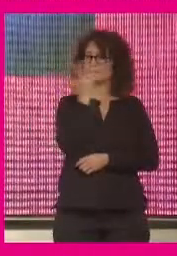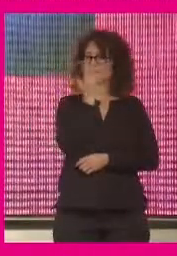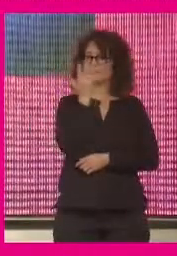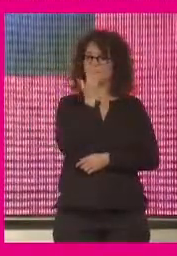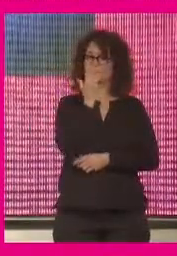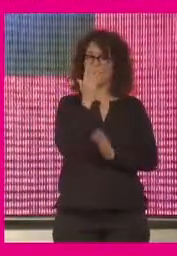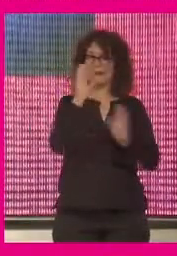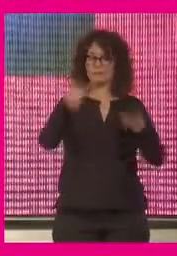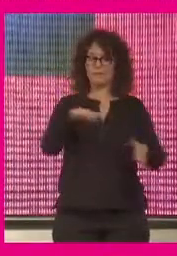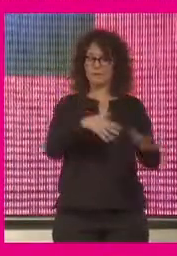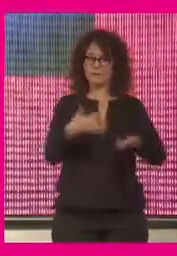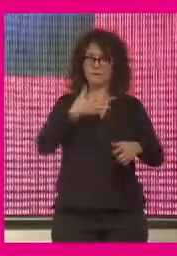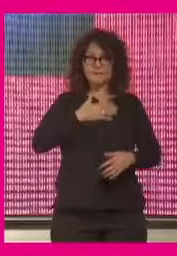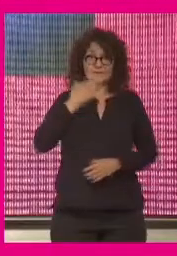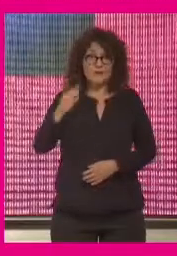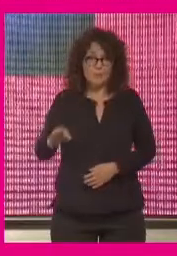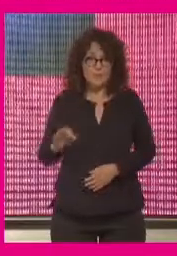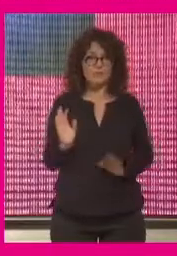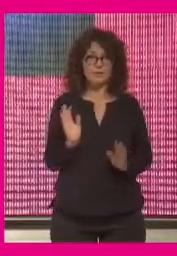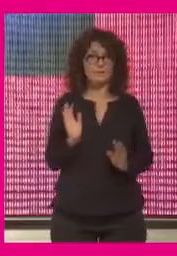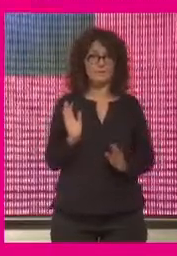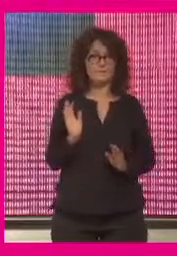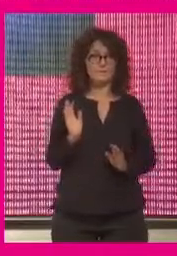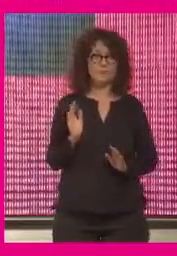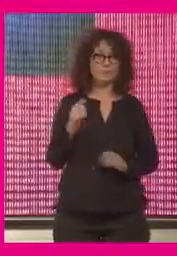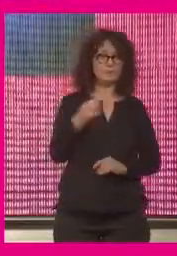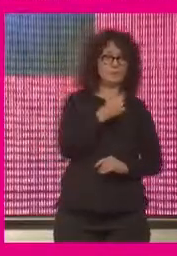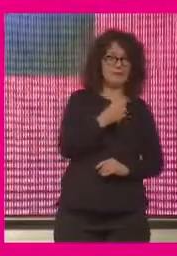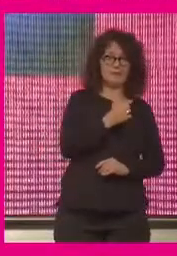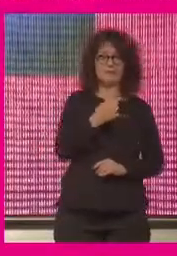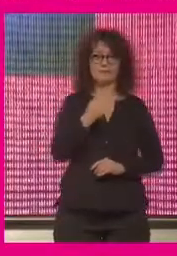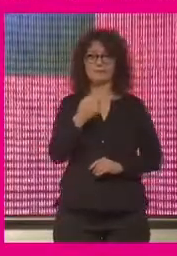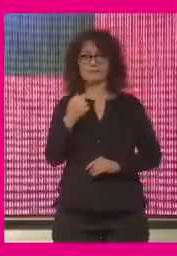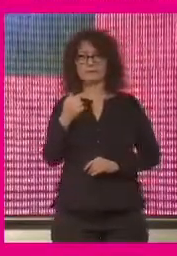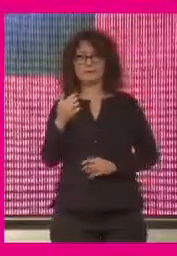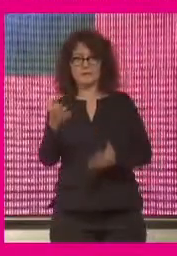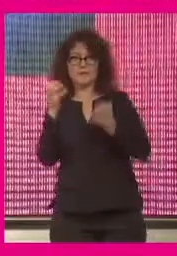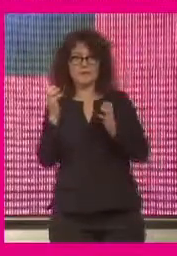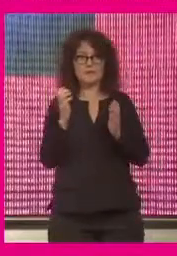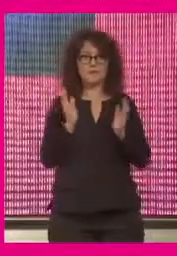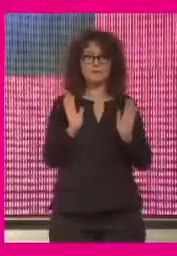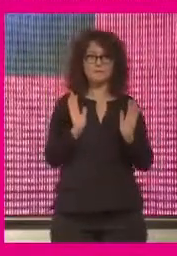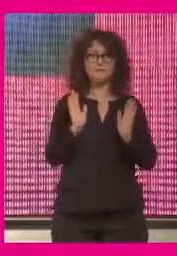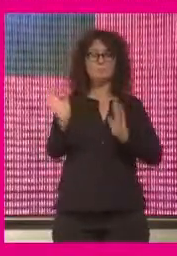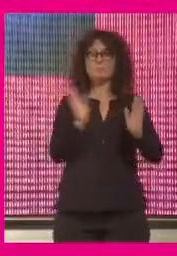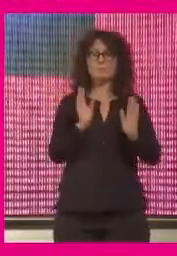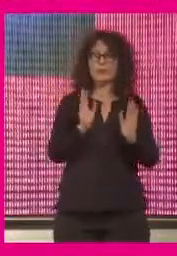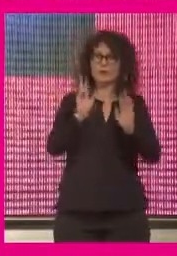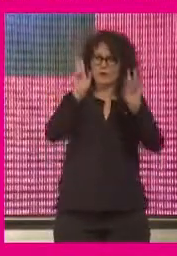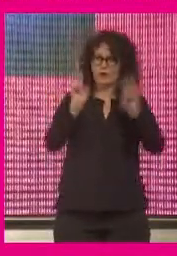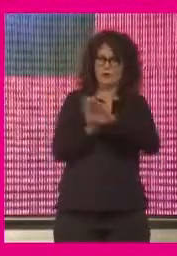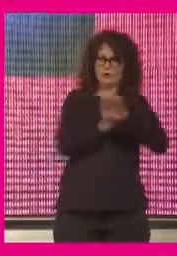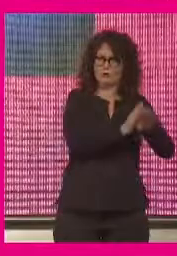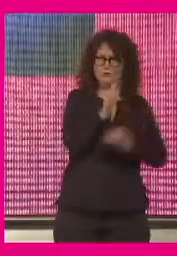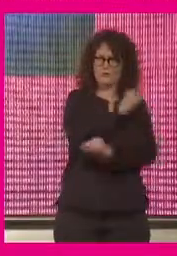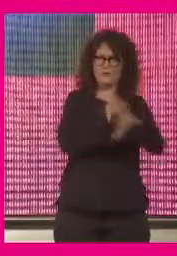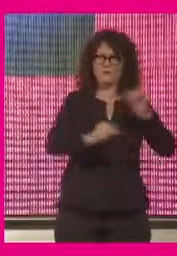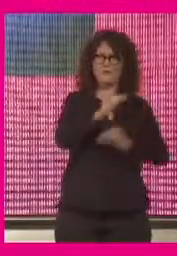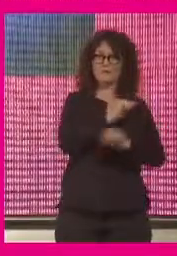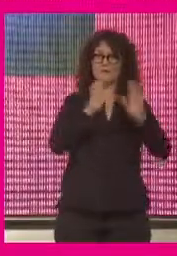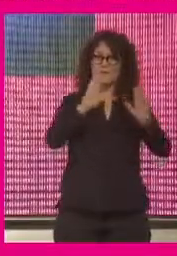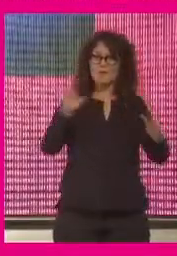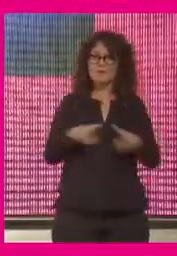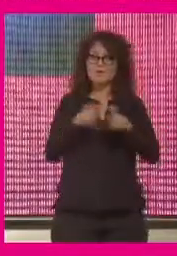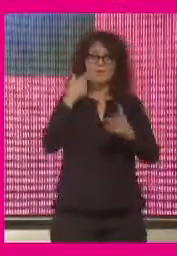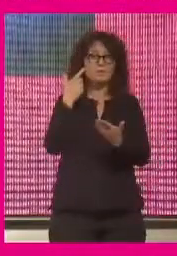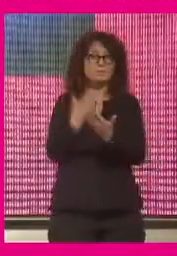se puede obviamente con pérdidas y con ganancias que ese es otro tema. Entonces la sociedad ha mostrado